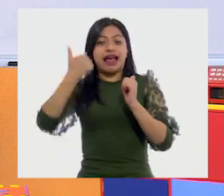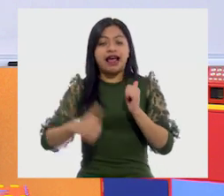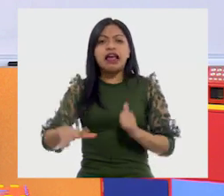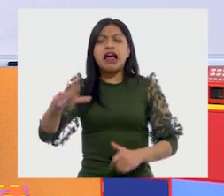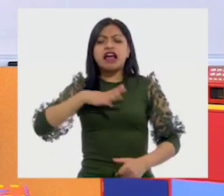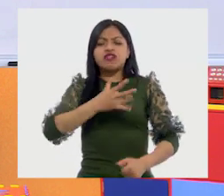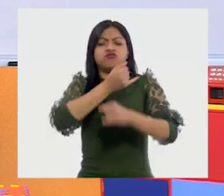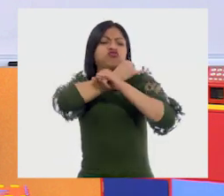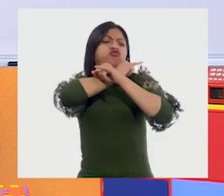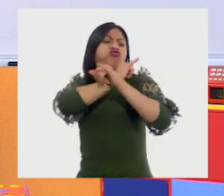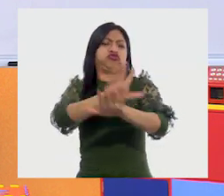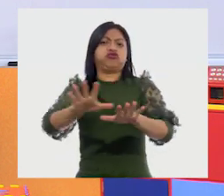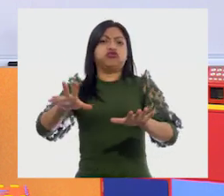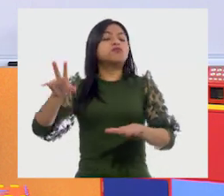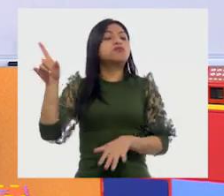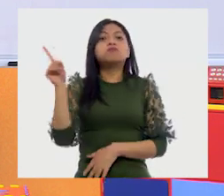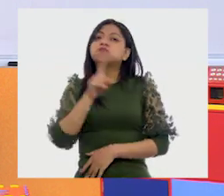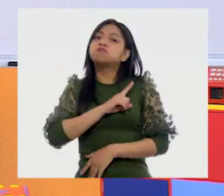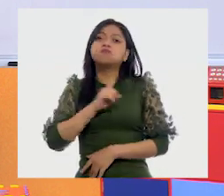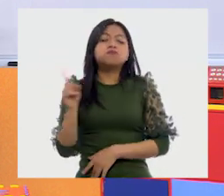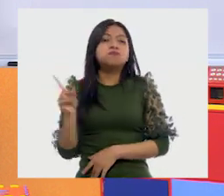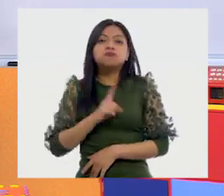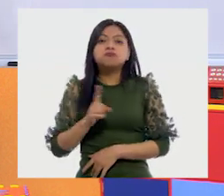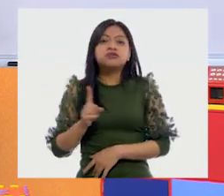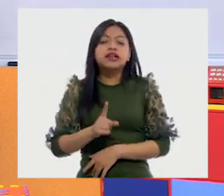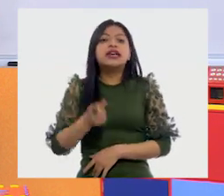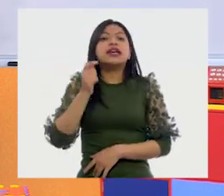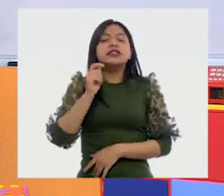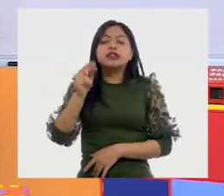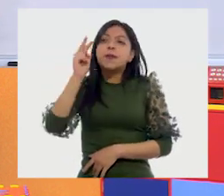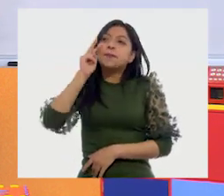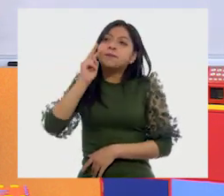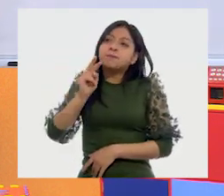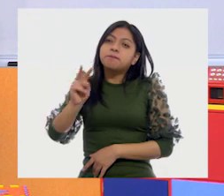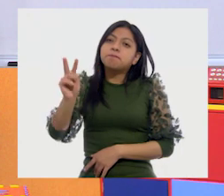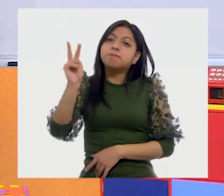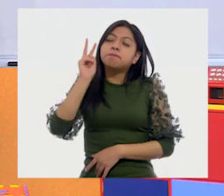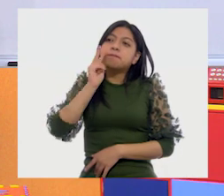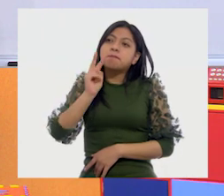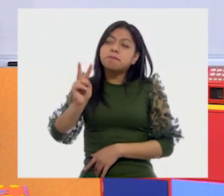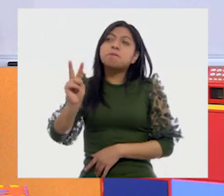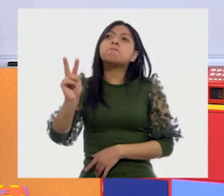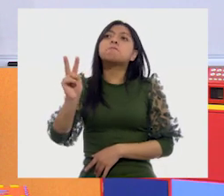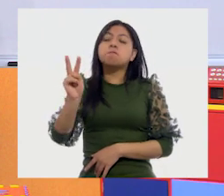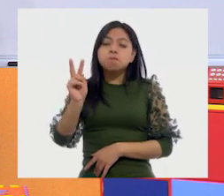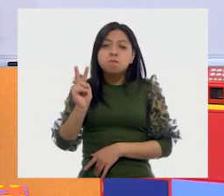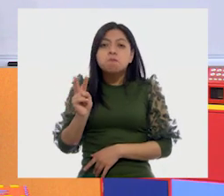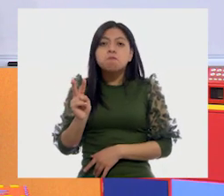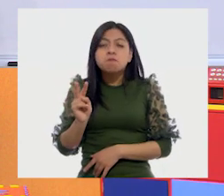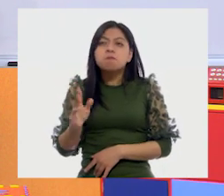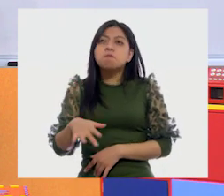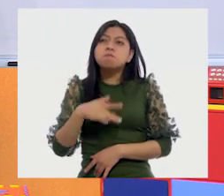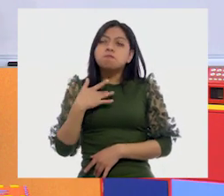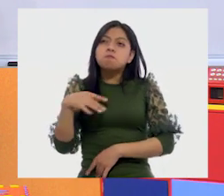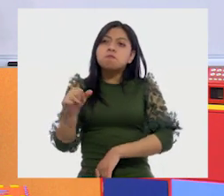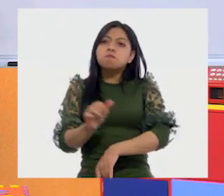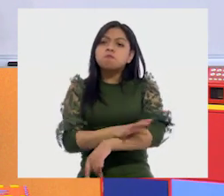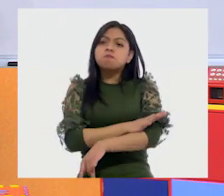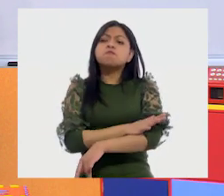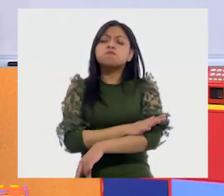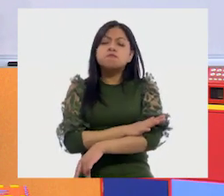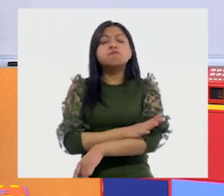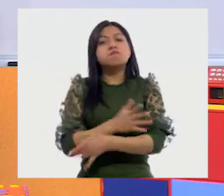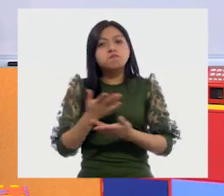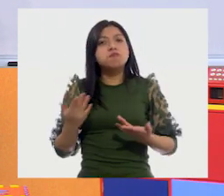información como tal. Oh. Es para que tú lo observes, puedas sentir eso y te haga sentirte